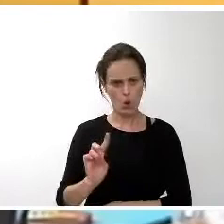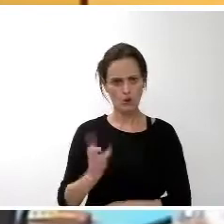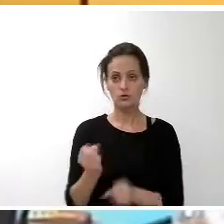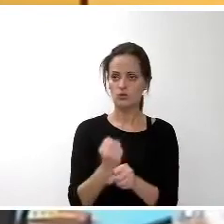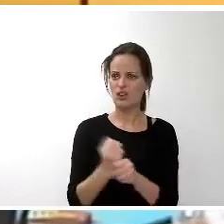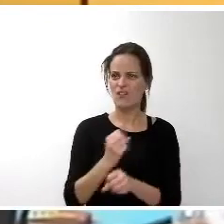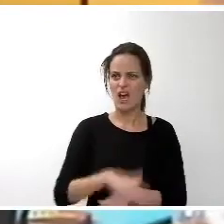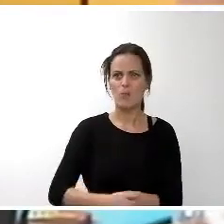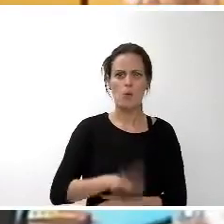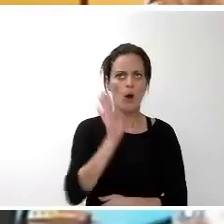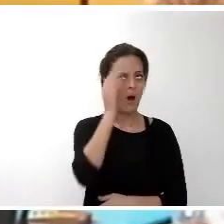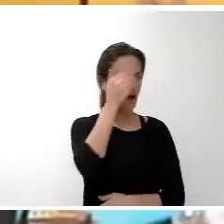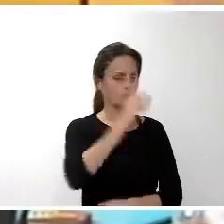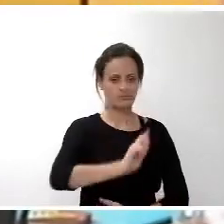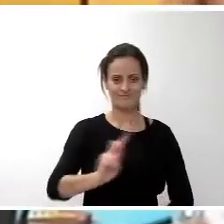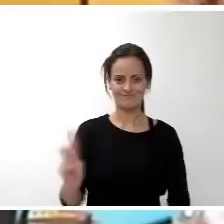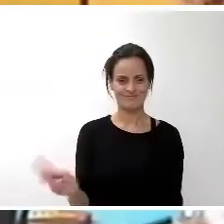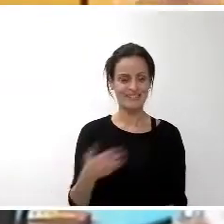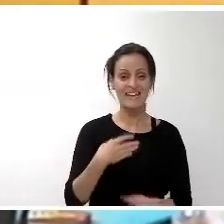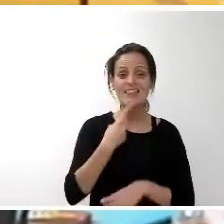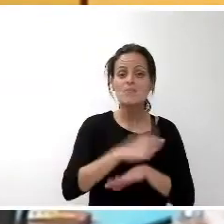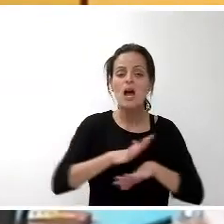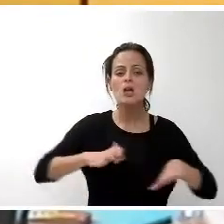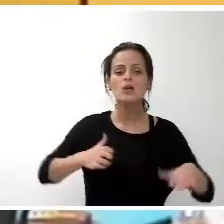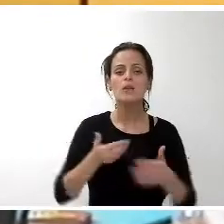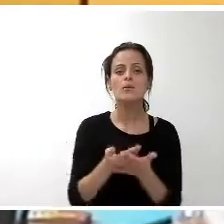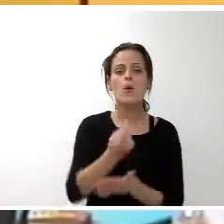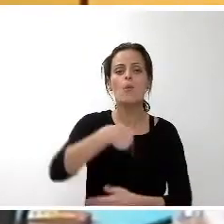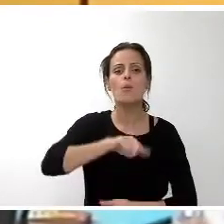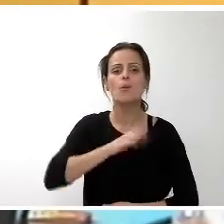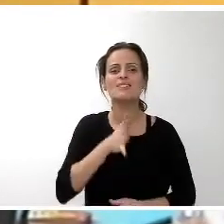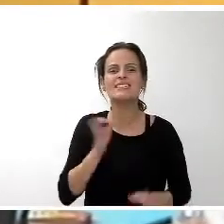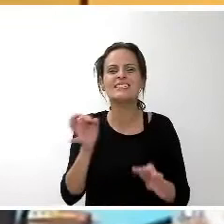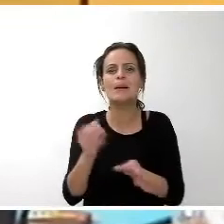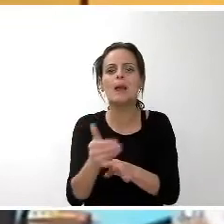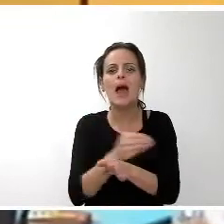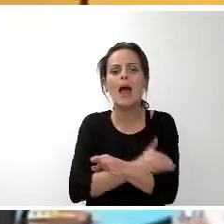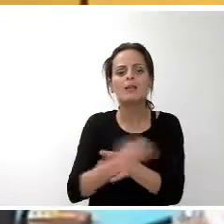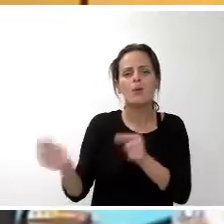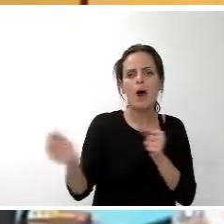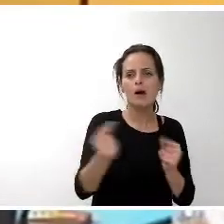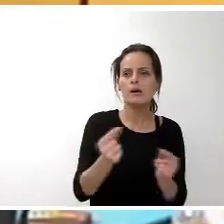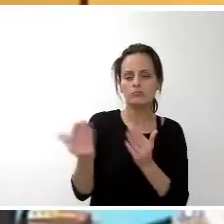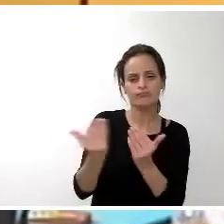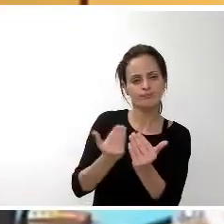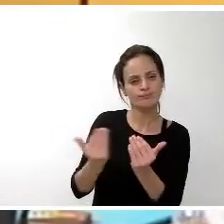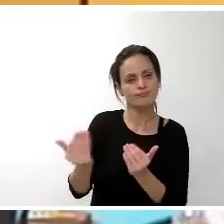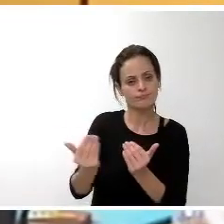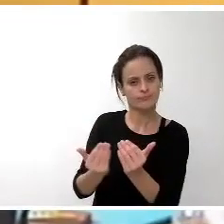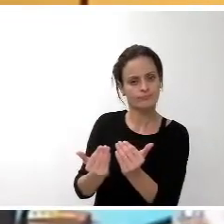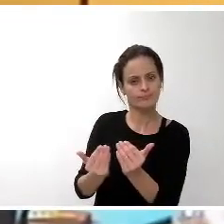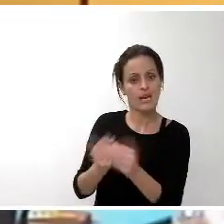no les escuchamos. Un altísimo porcentaje de nuestras propuestas están habladas, negociadas y en ocasiones incluso son